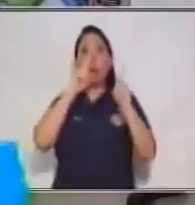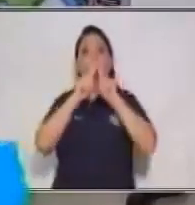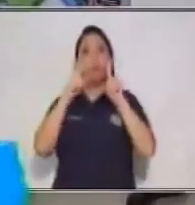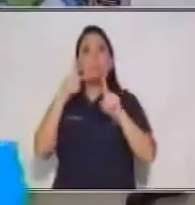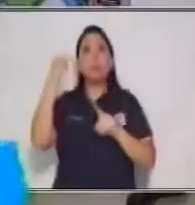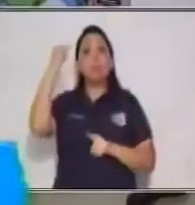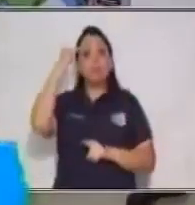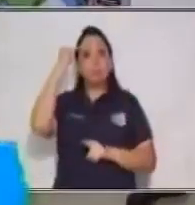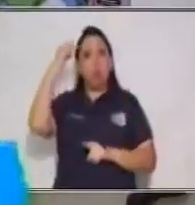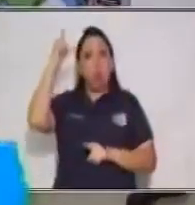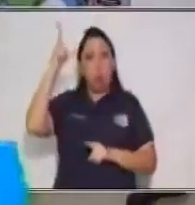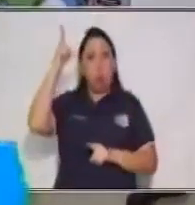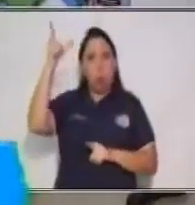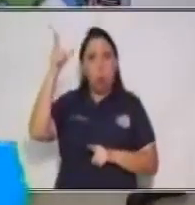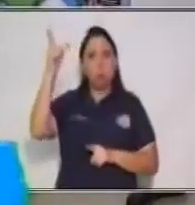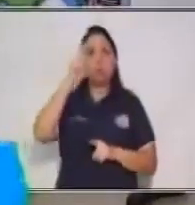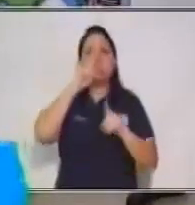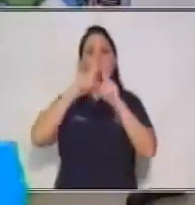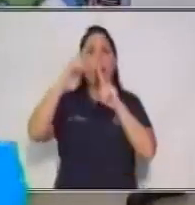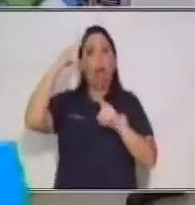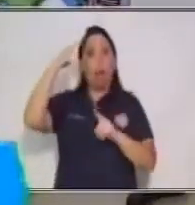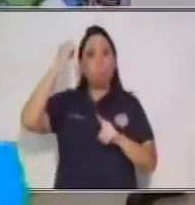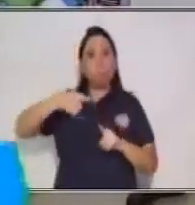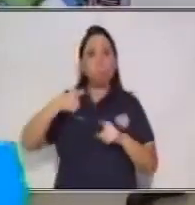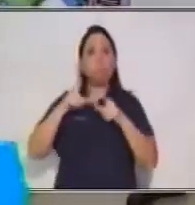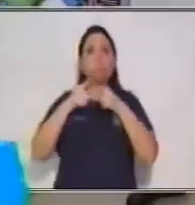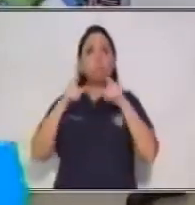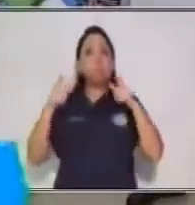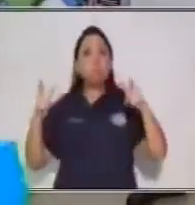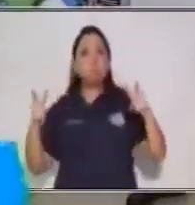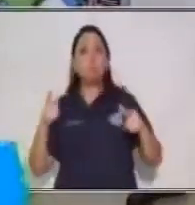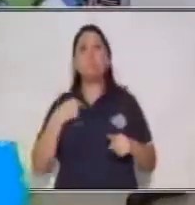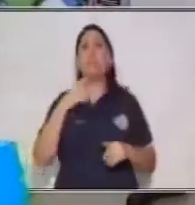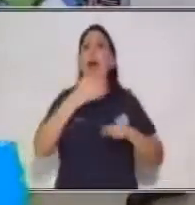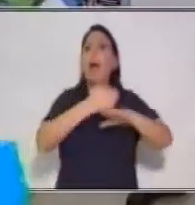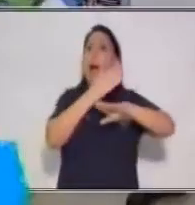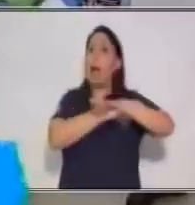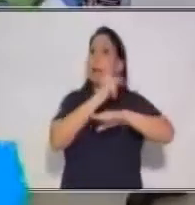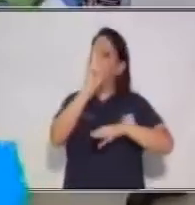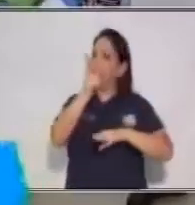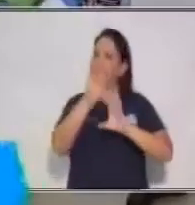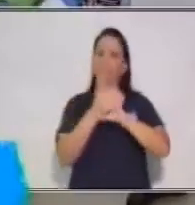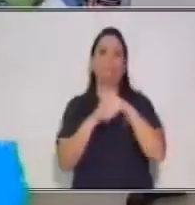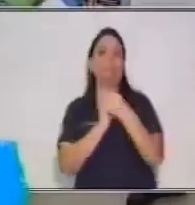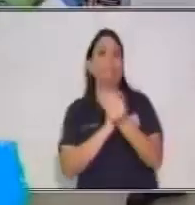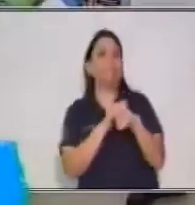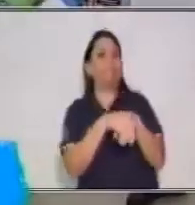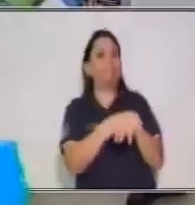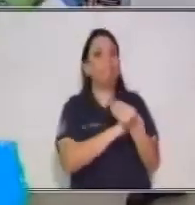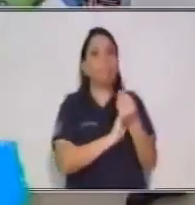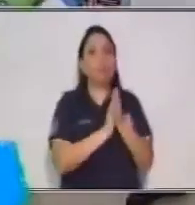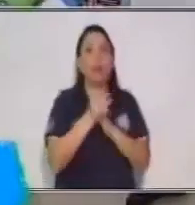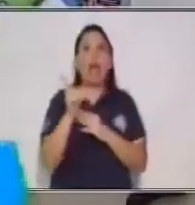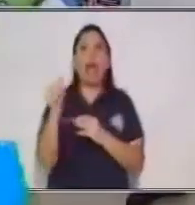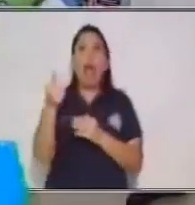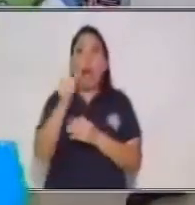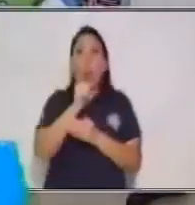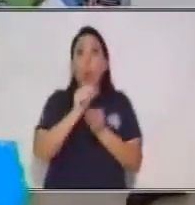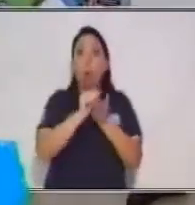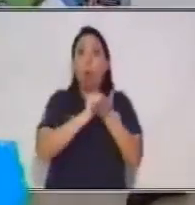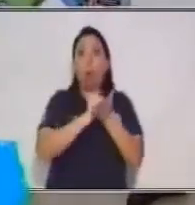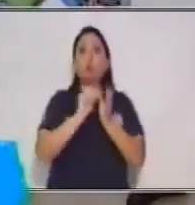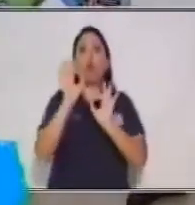lógico y la habilidad lingüística. Y antes de empezar, te recomiendo que laves constantemente tus manos o bien las